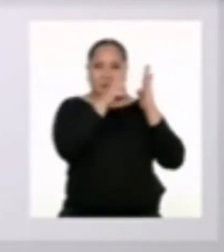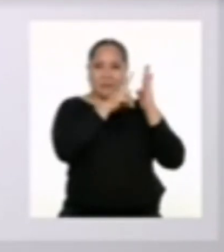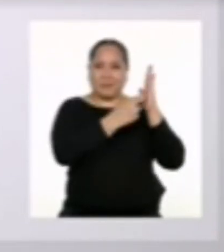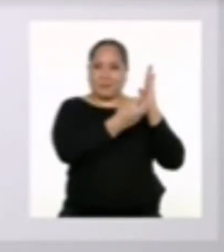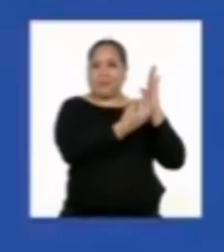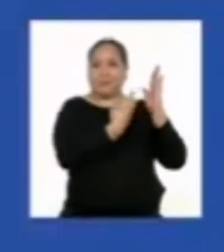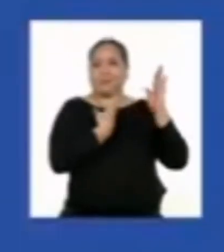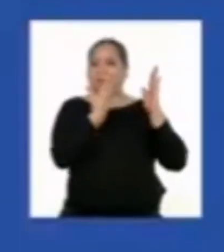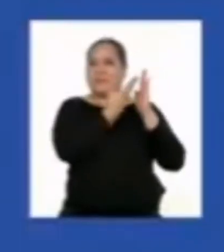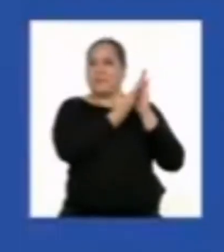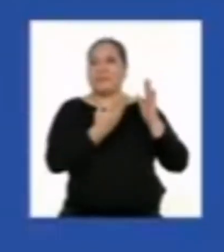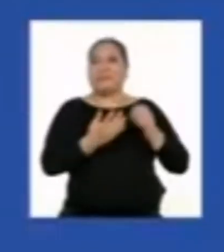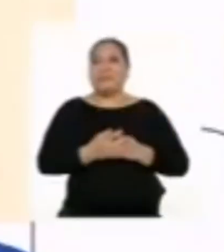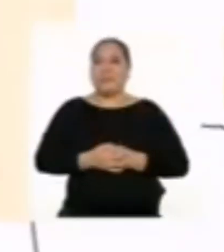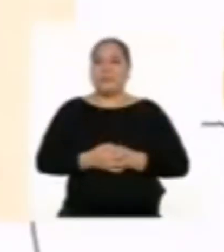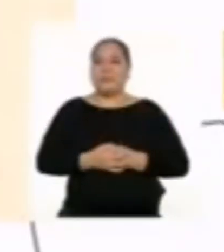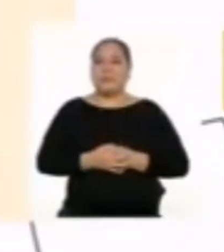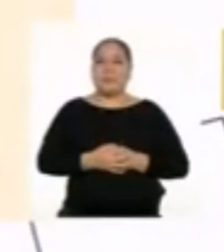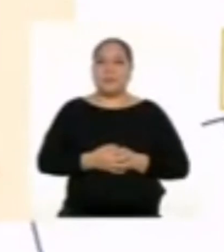lo que nos dice el texto?